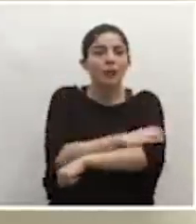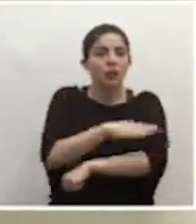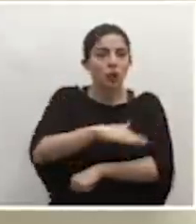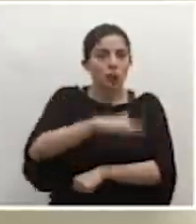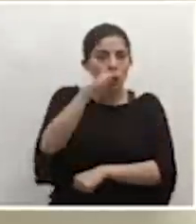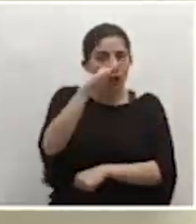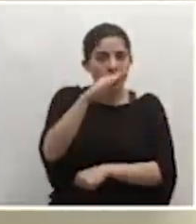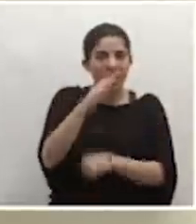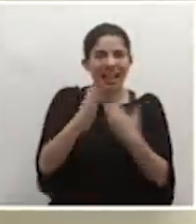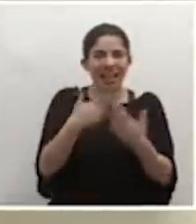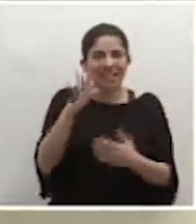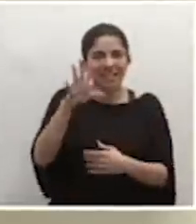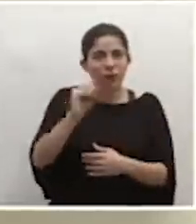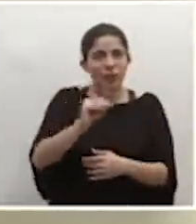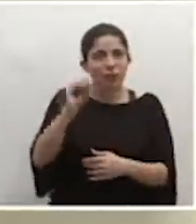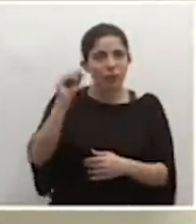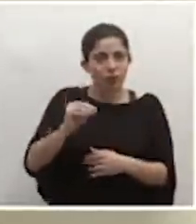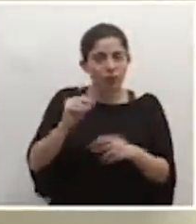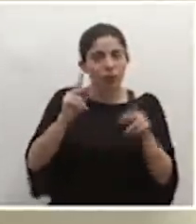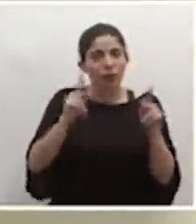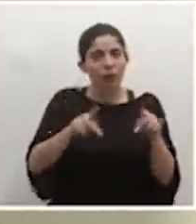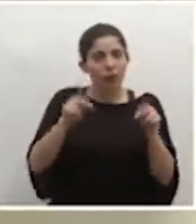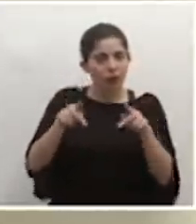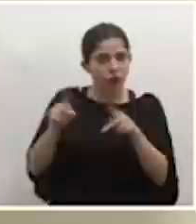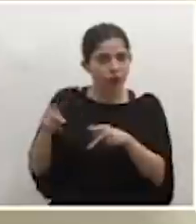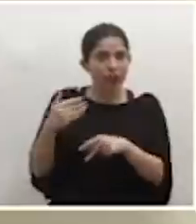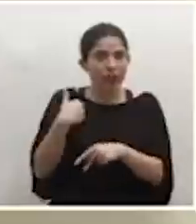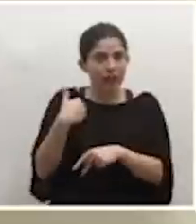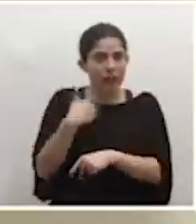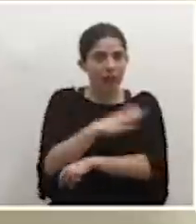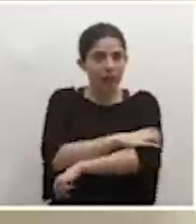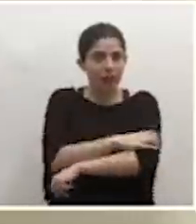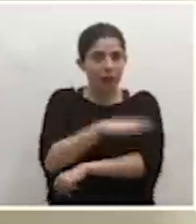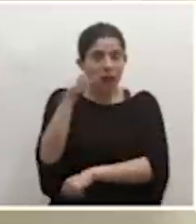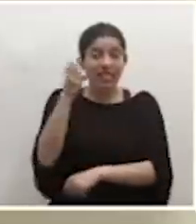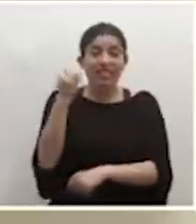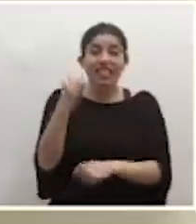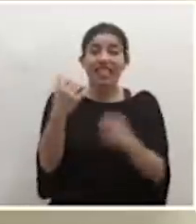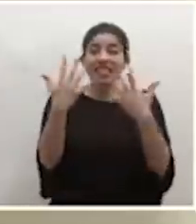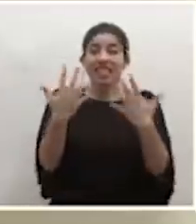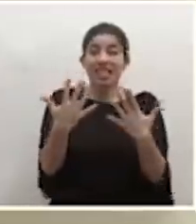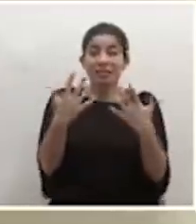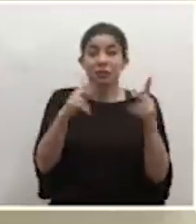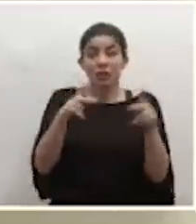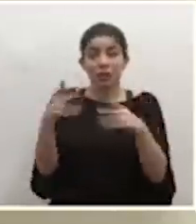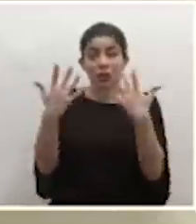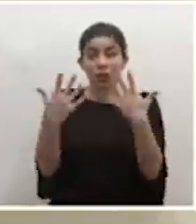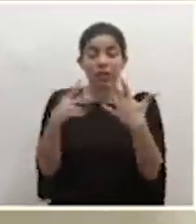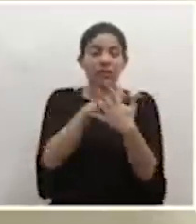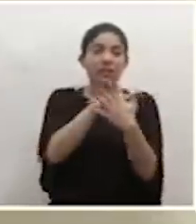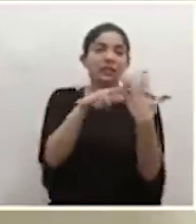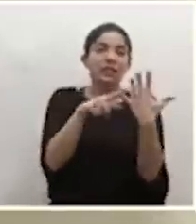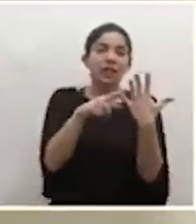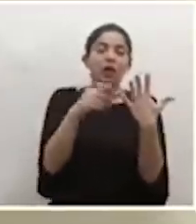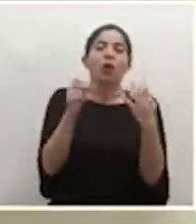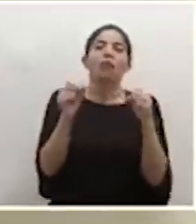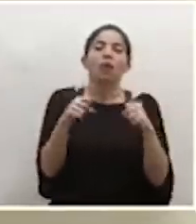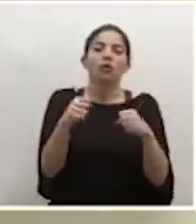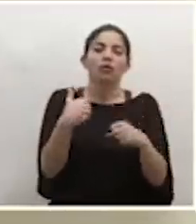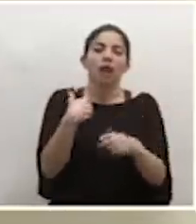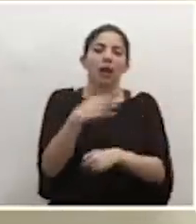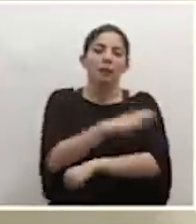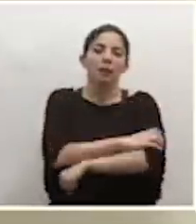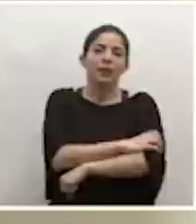justamente a un 50% de las personas. O sea, si agarramos 10 personas, 5 o un poquito menos, tienen presión